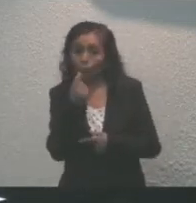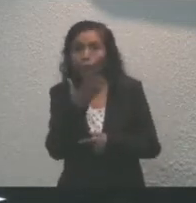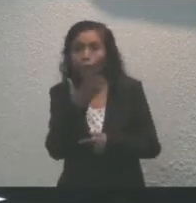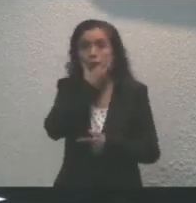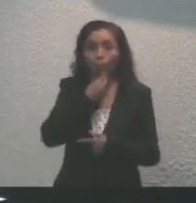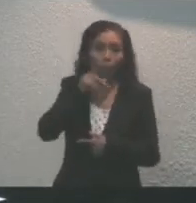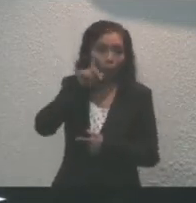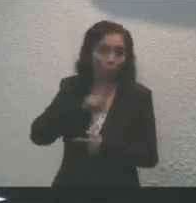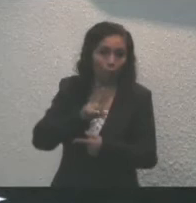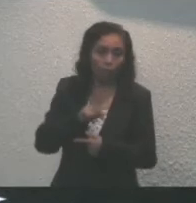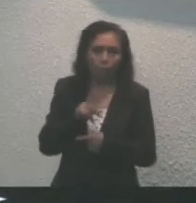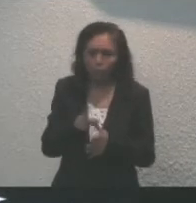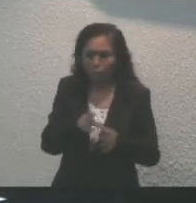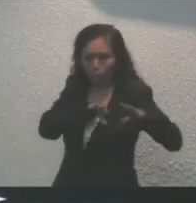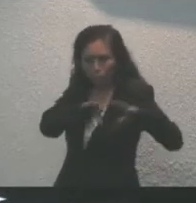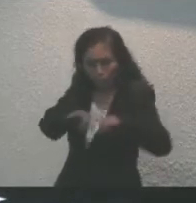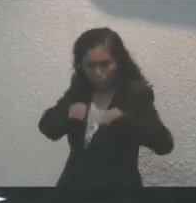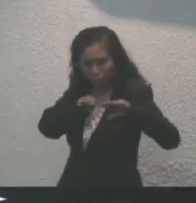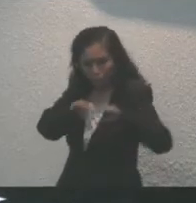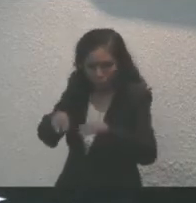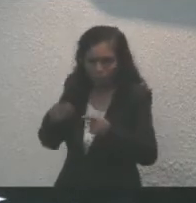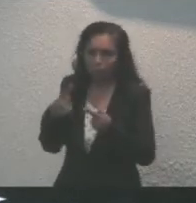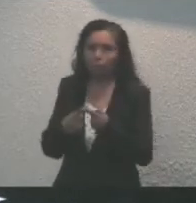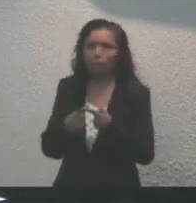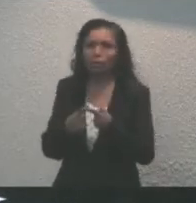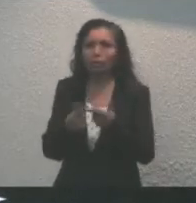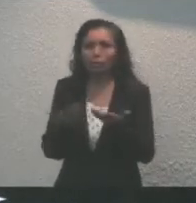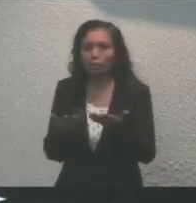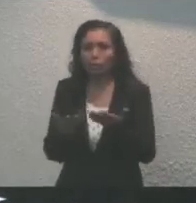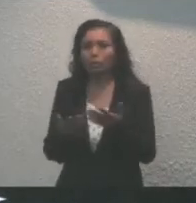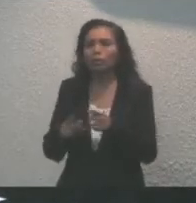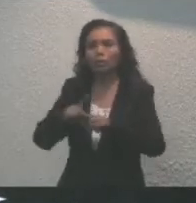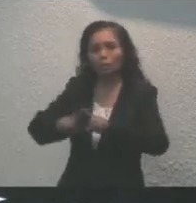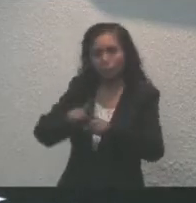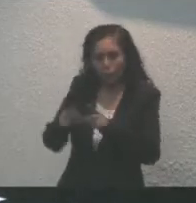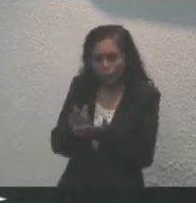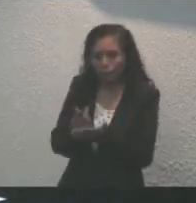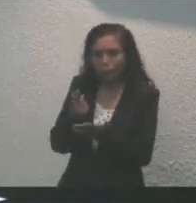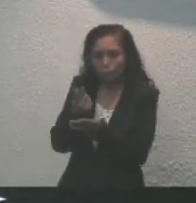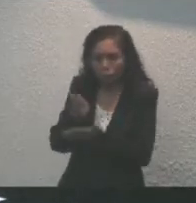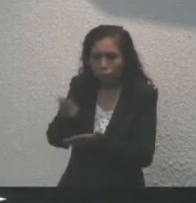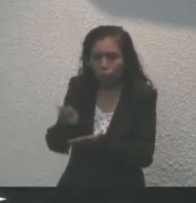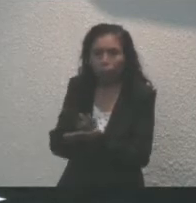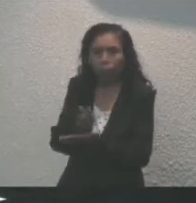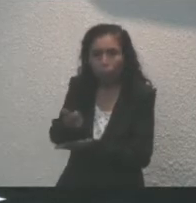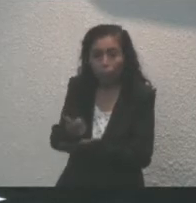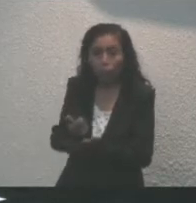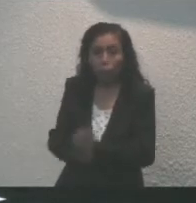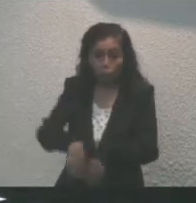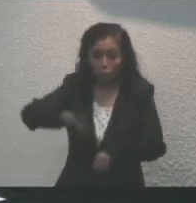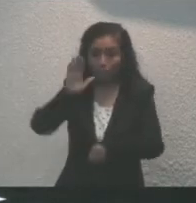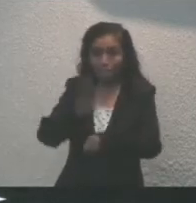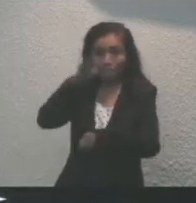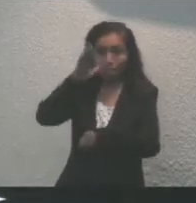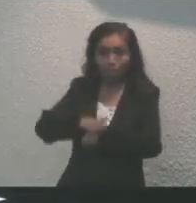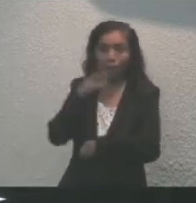con capacitación, mejores prestaciones y elementos que cumplieran su